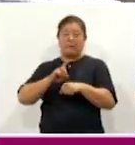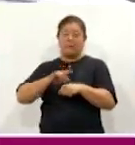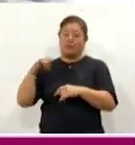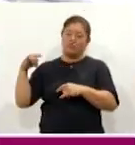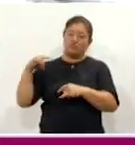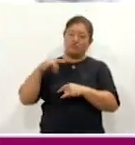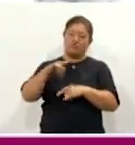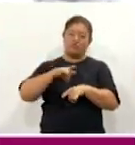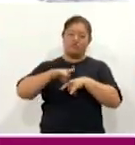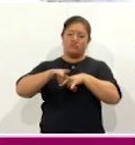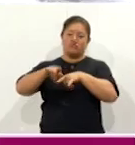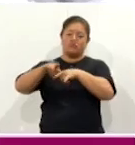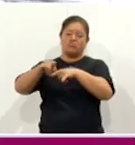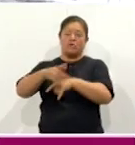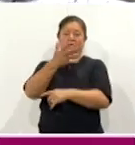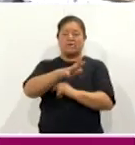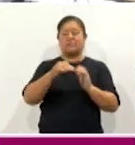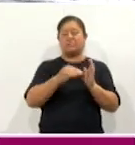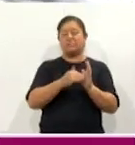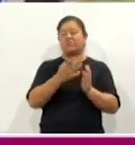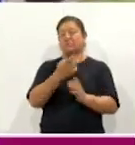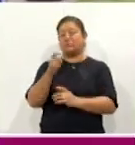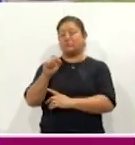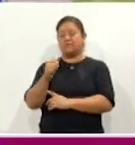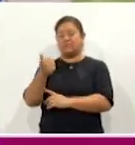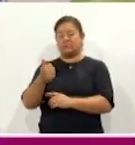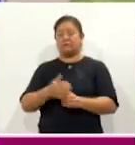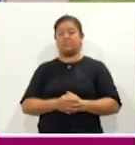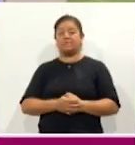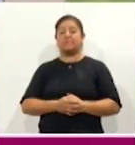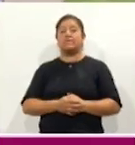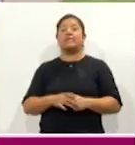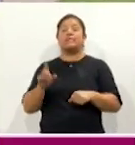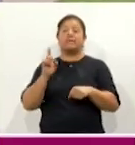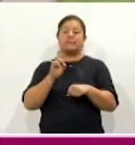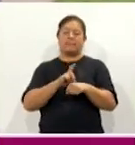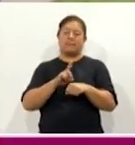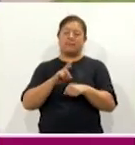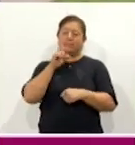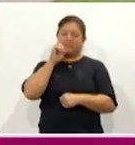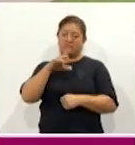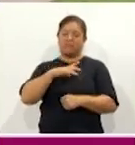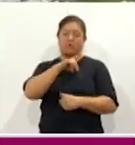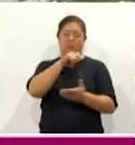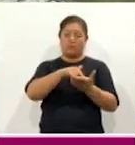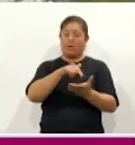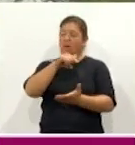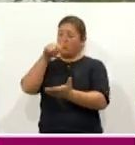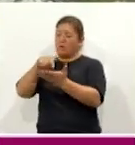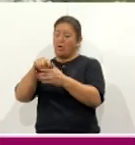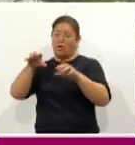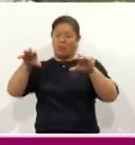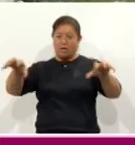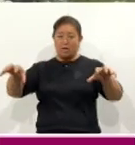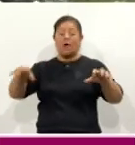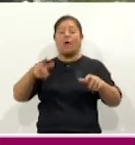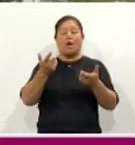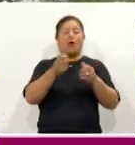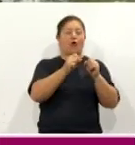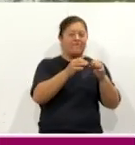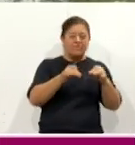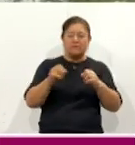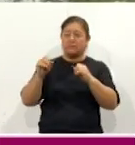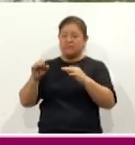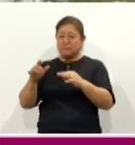.326 vehículos. De igual forma, se promoverá el otorgamiento de espacios físicos para oficinas y puntos de asistencia